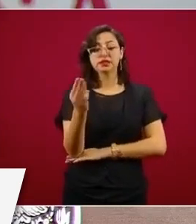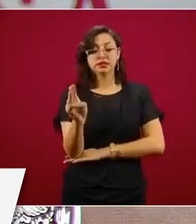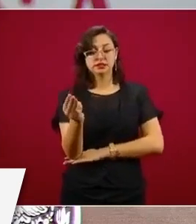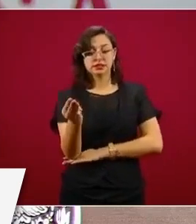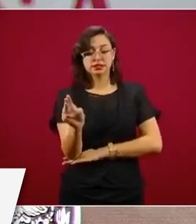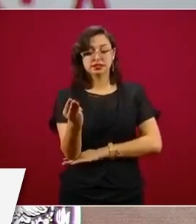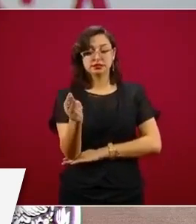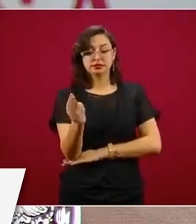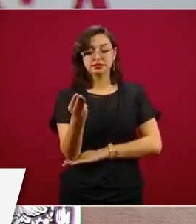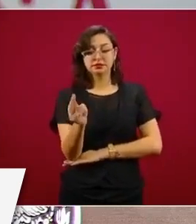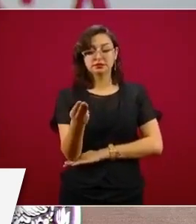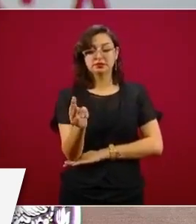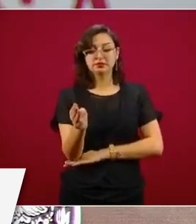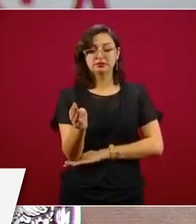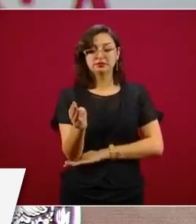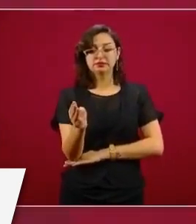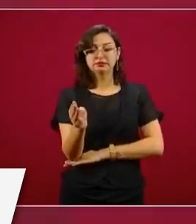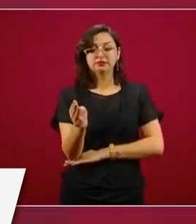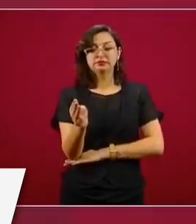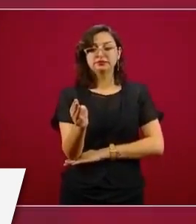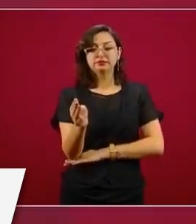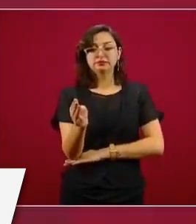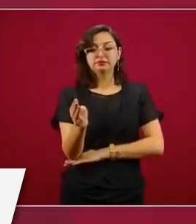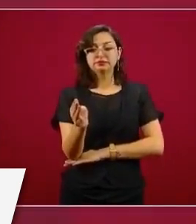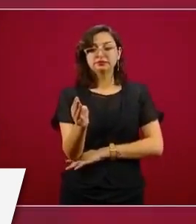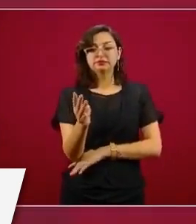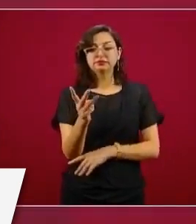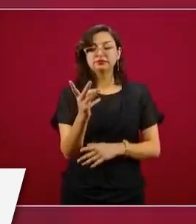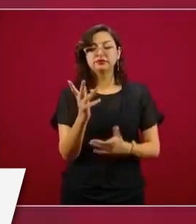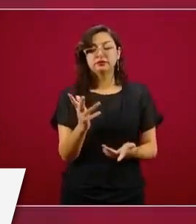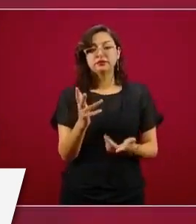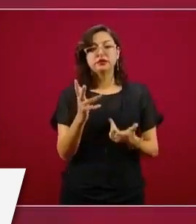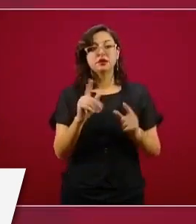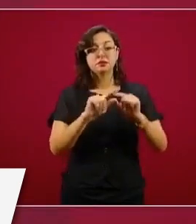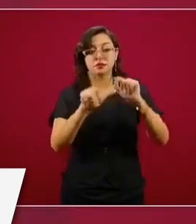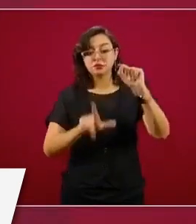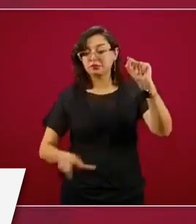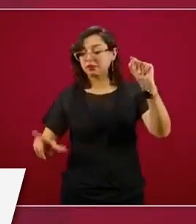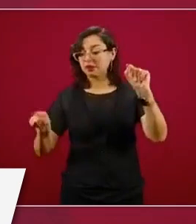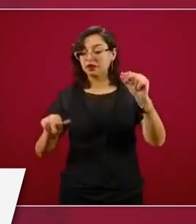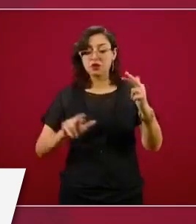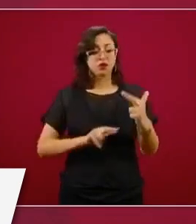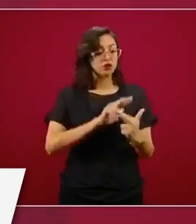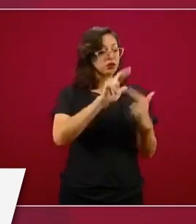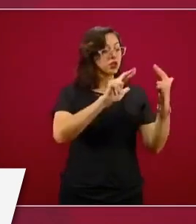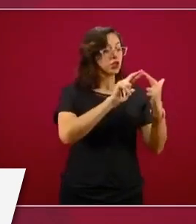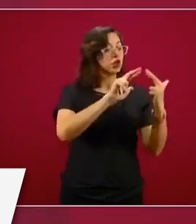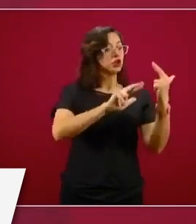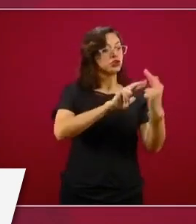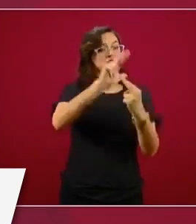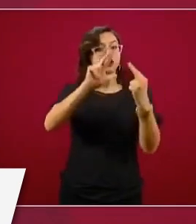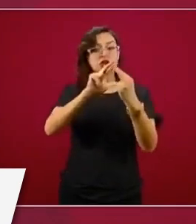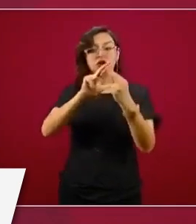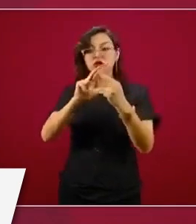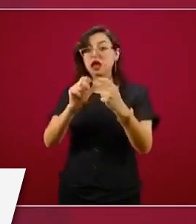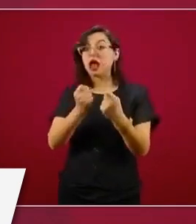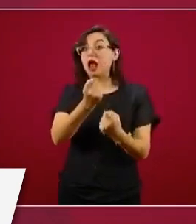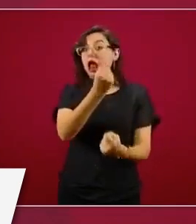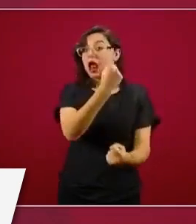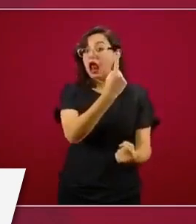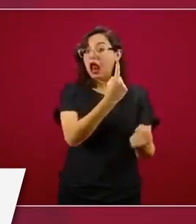en algunas regiones del país